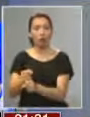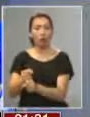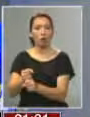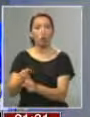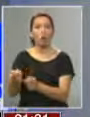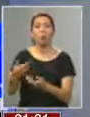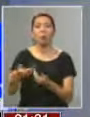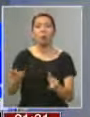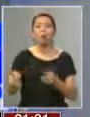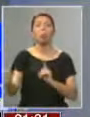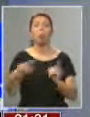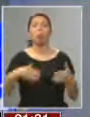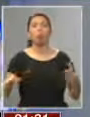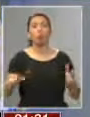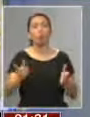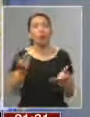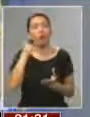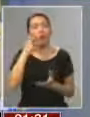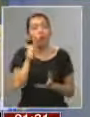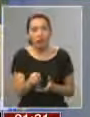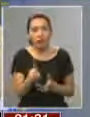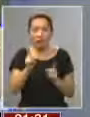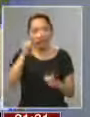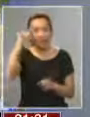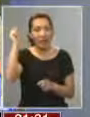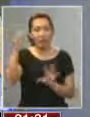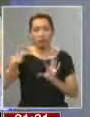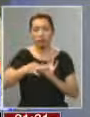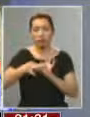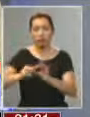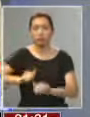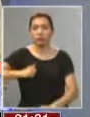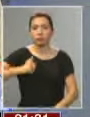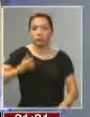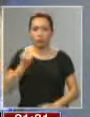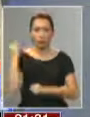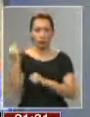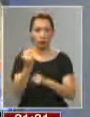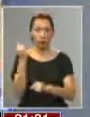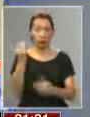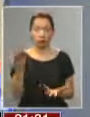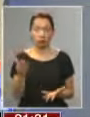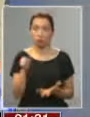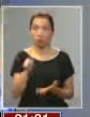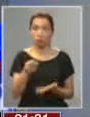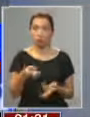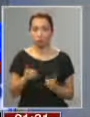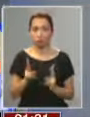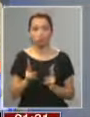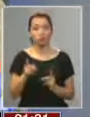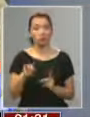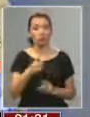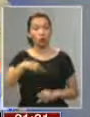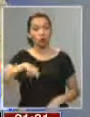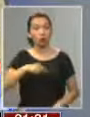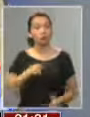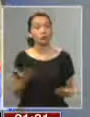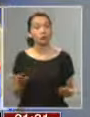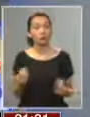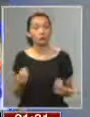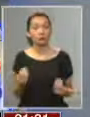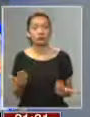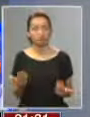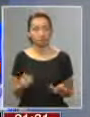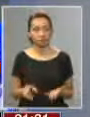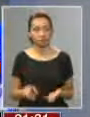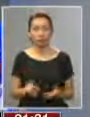mercadería, cómo no considerar que hay que crear un vínculo solidario a nivel internacional. Eso está vigente. Entonces lo que nosotros necesitamos es